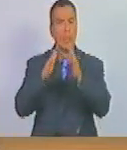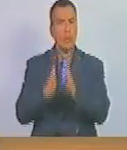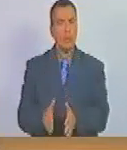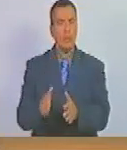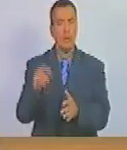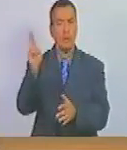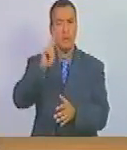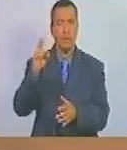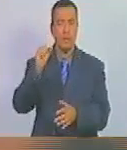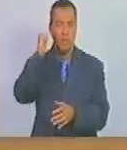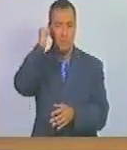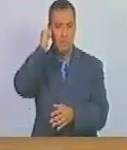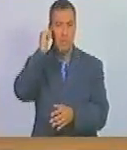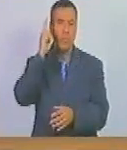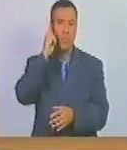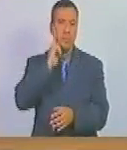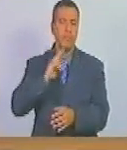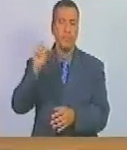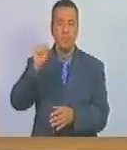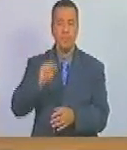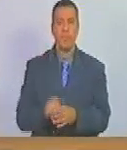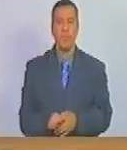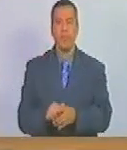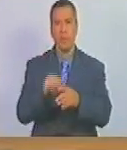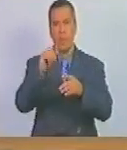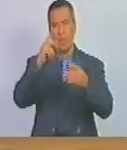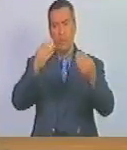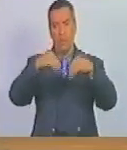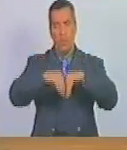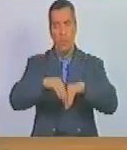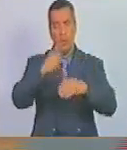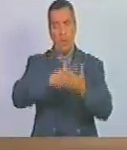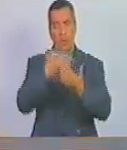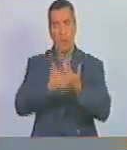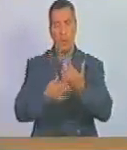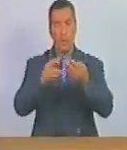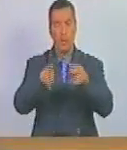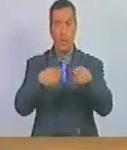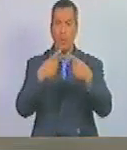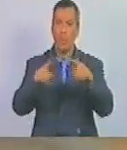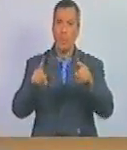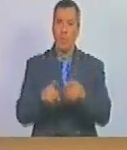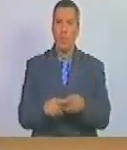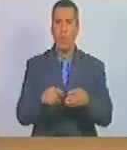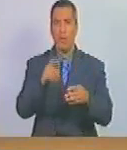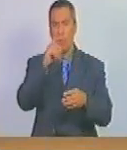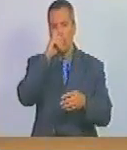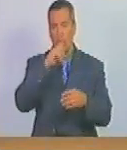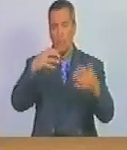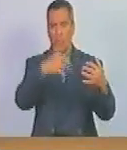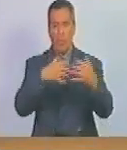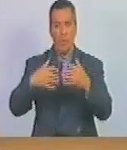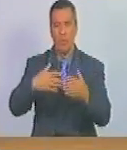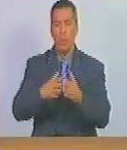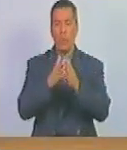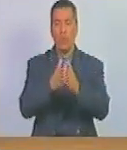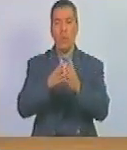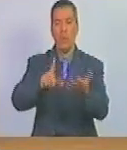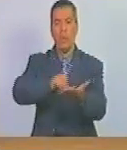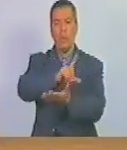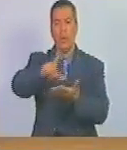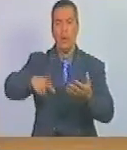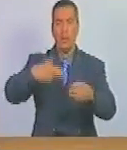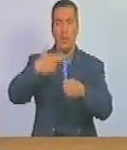Simón Bolívar punto número tres proyecto de acuerdo en conmemoración del bicentenario de la batalla naval del lago de